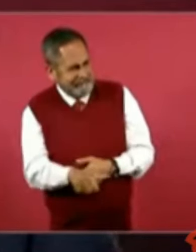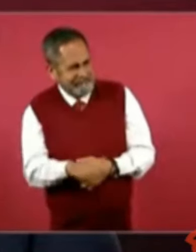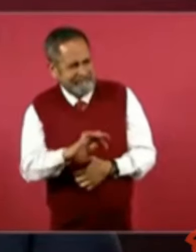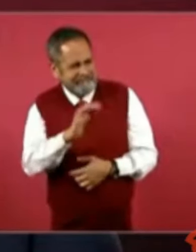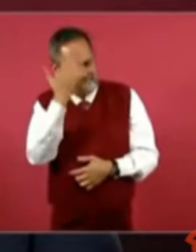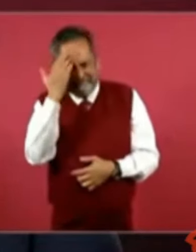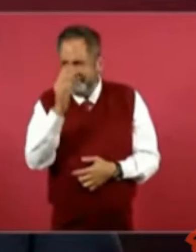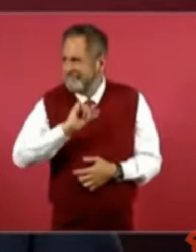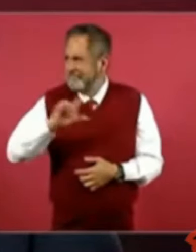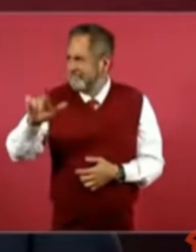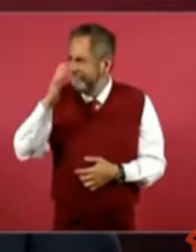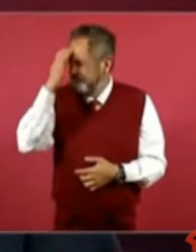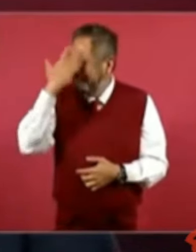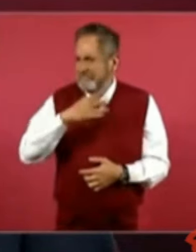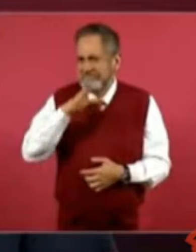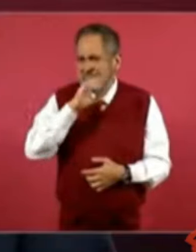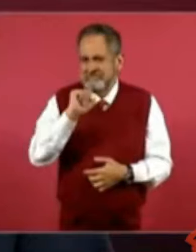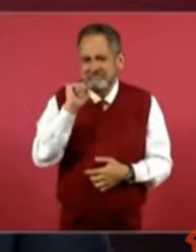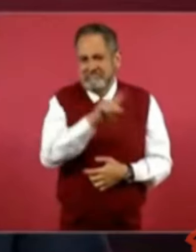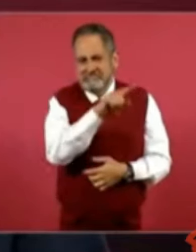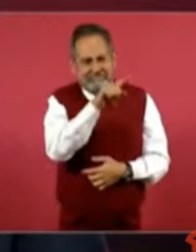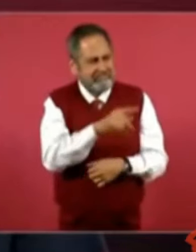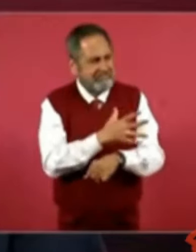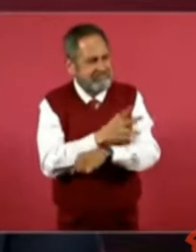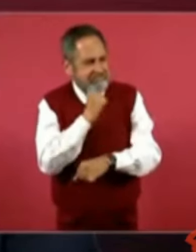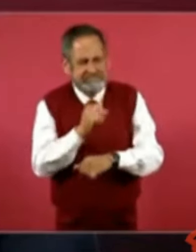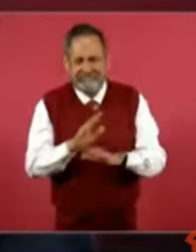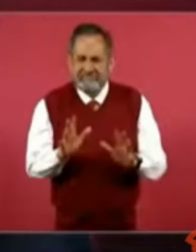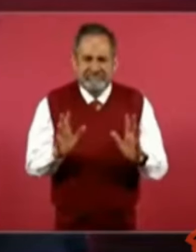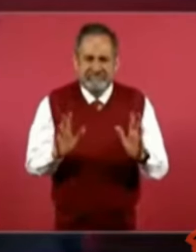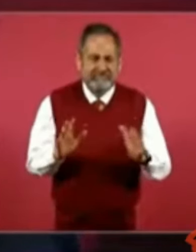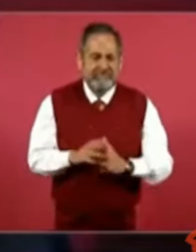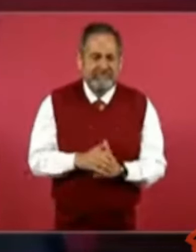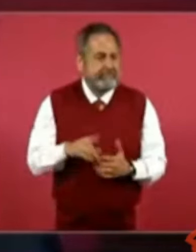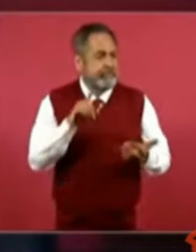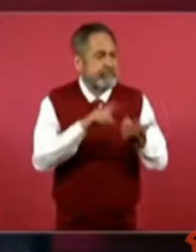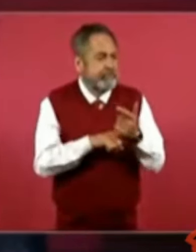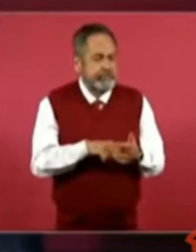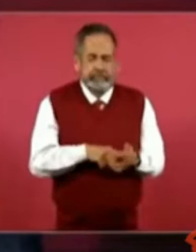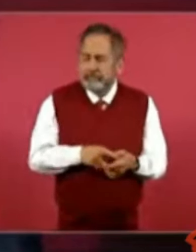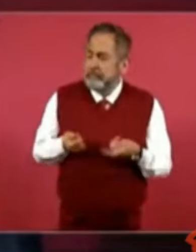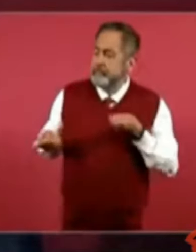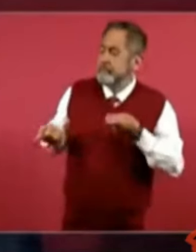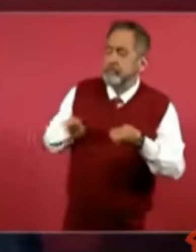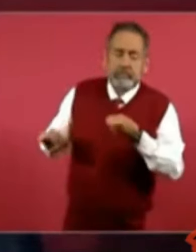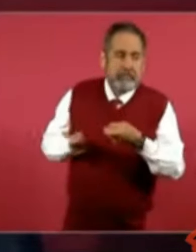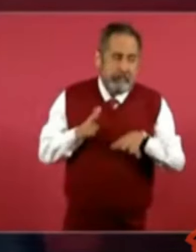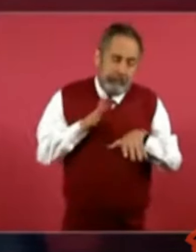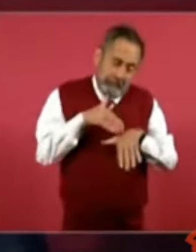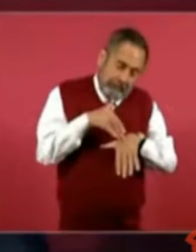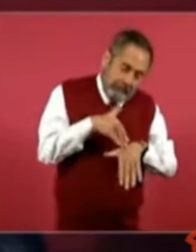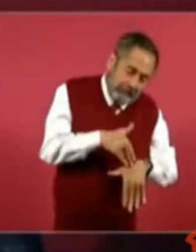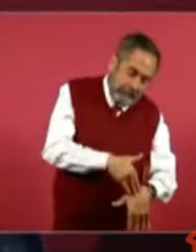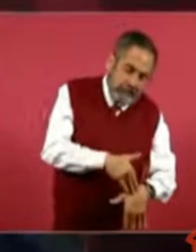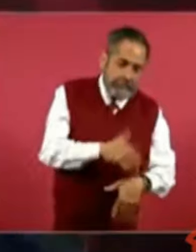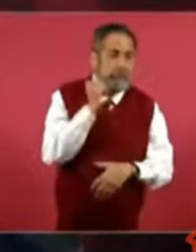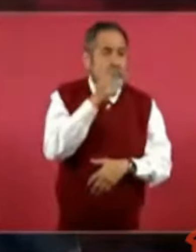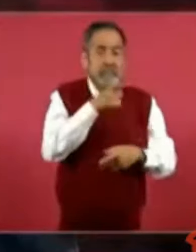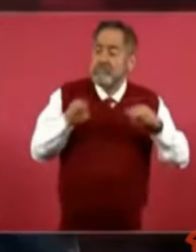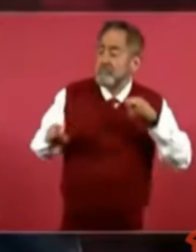susceptible a ser ninguneado por cualquiera,